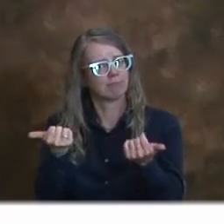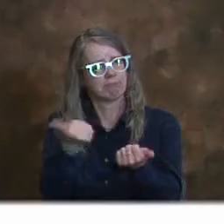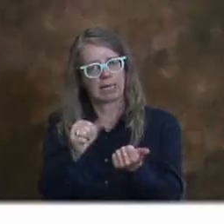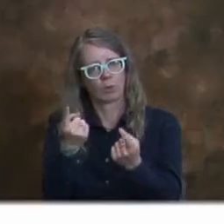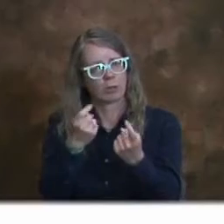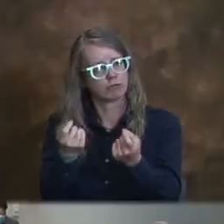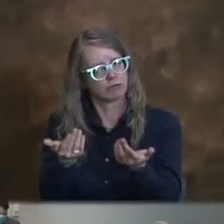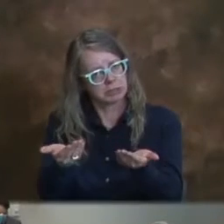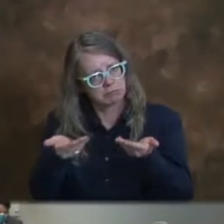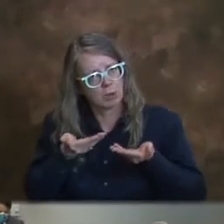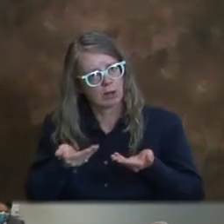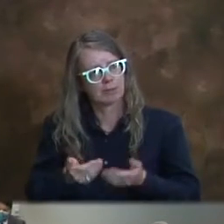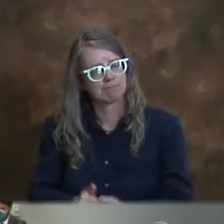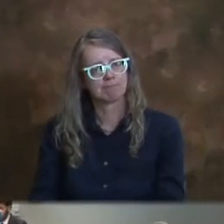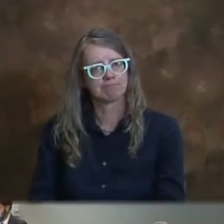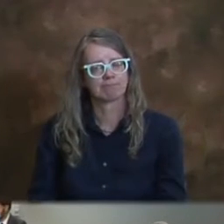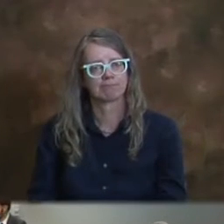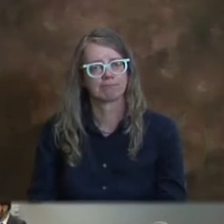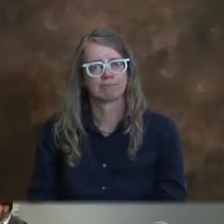bienvenida a cualquier pregunta.